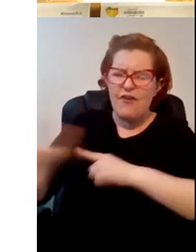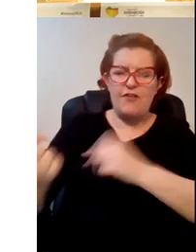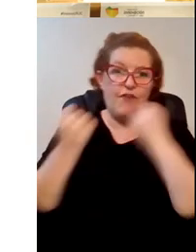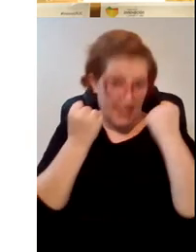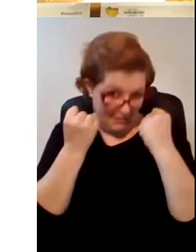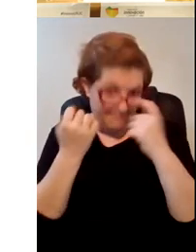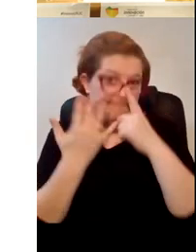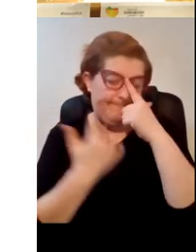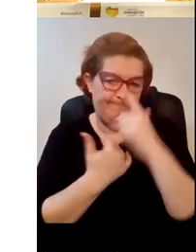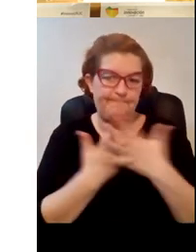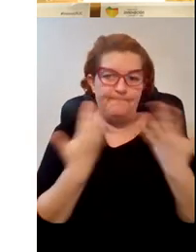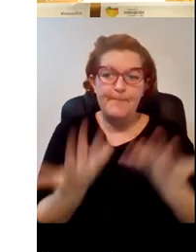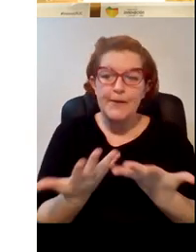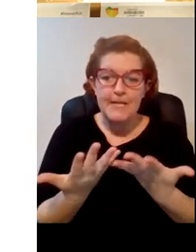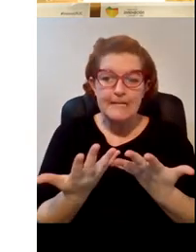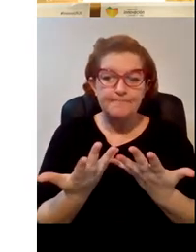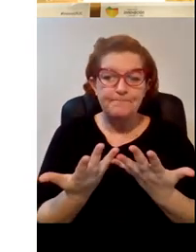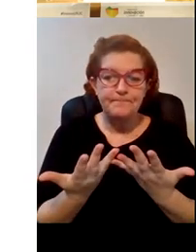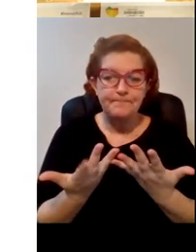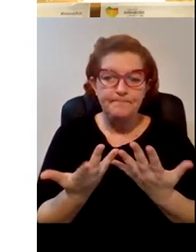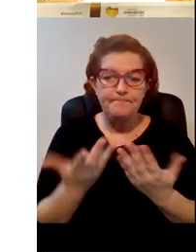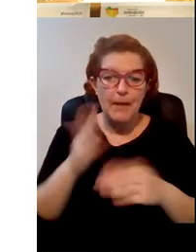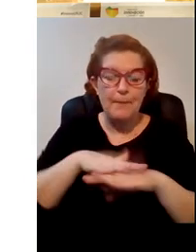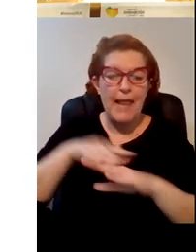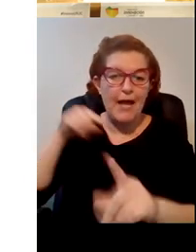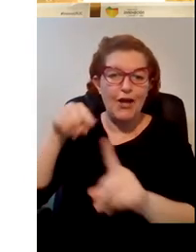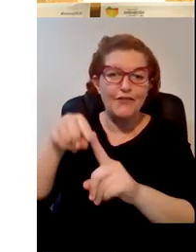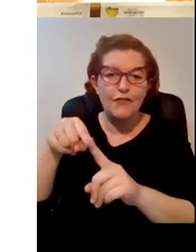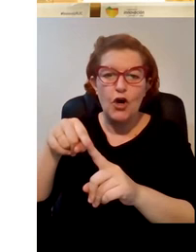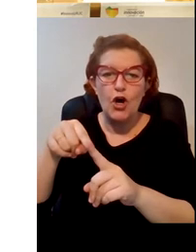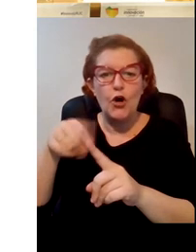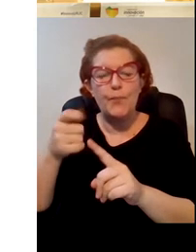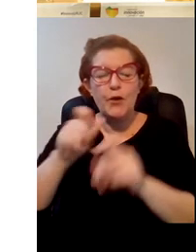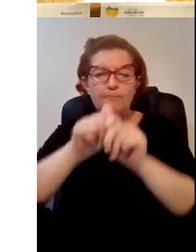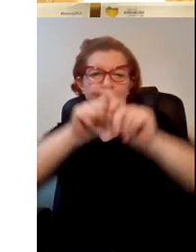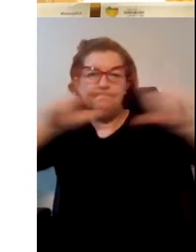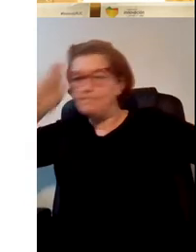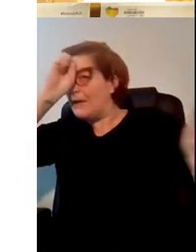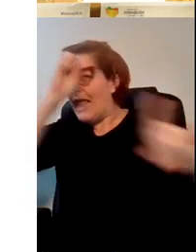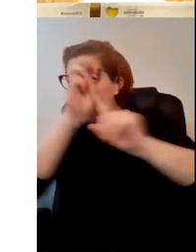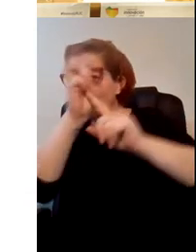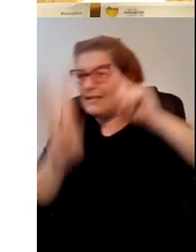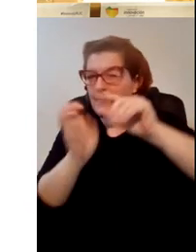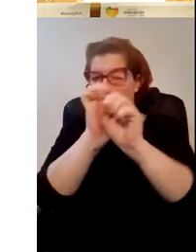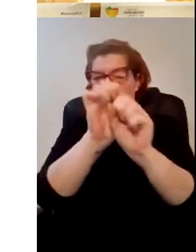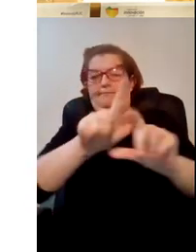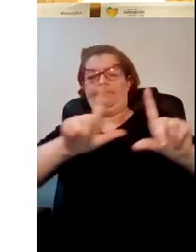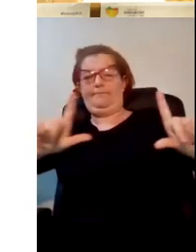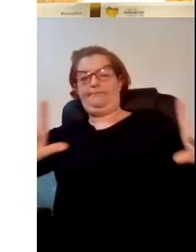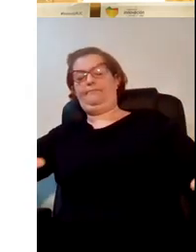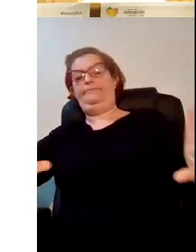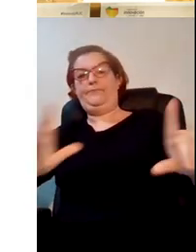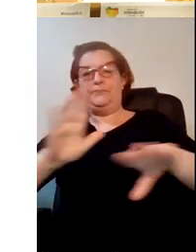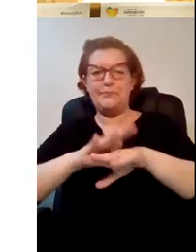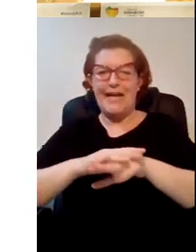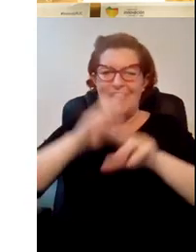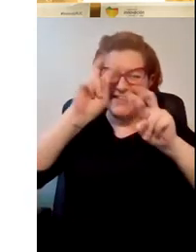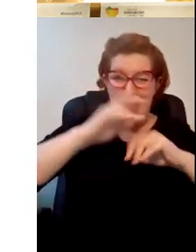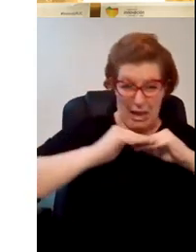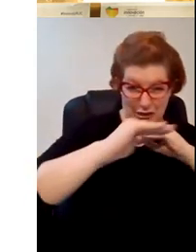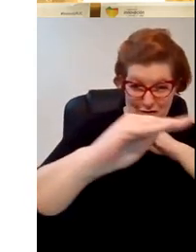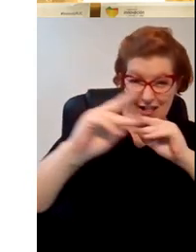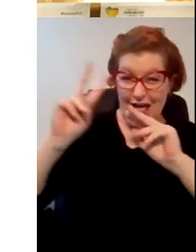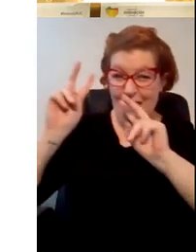y entonces para tener la imagen completa de lo que hace la universidad con el tema de la sostenibilidad y la docencia